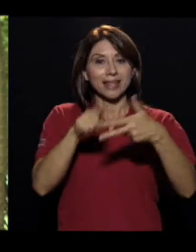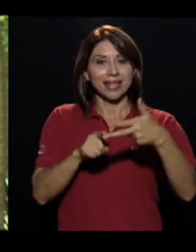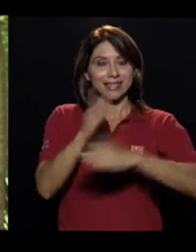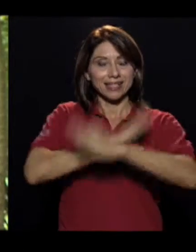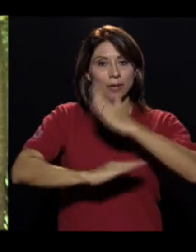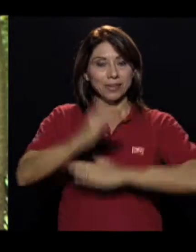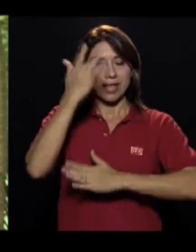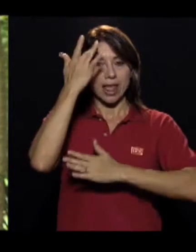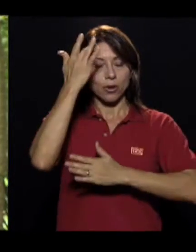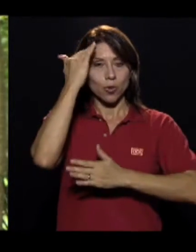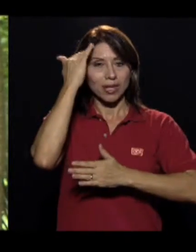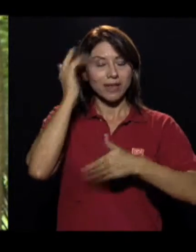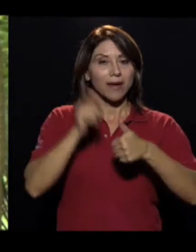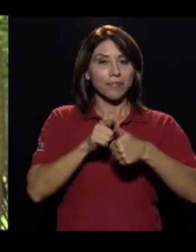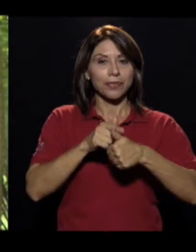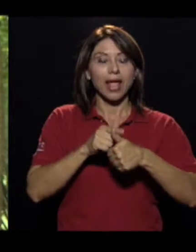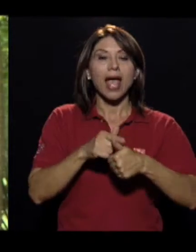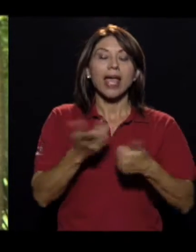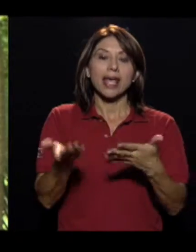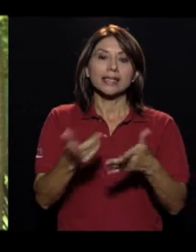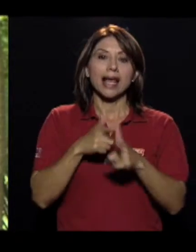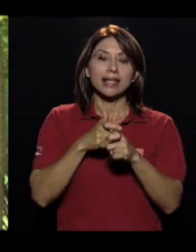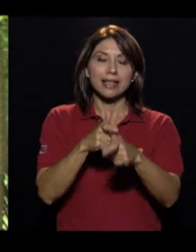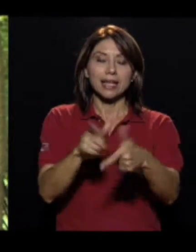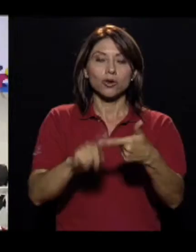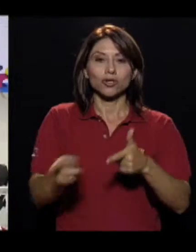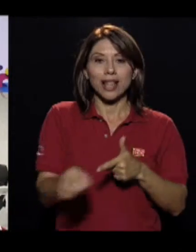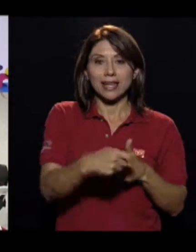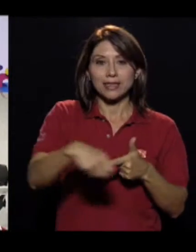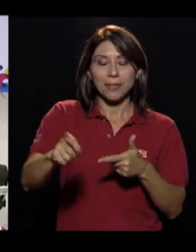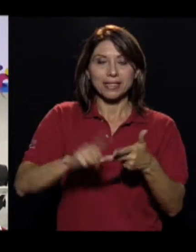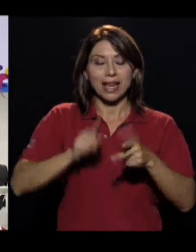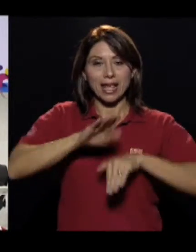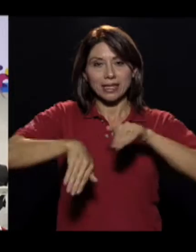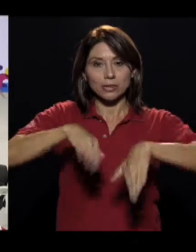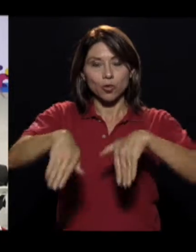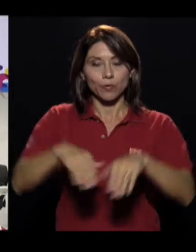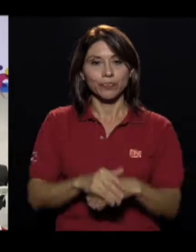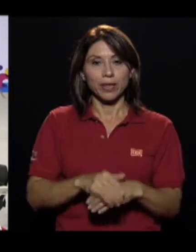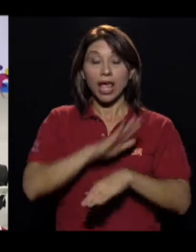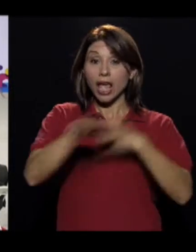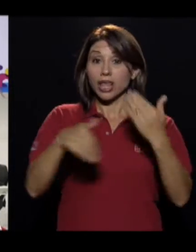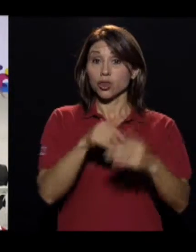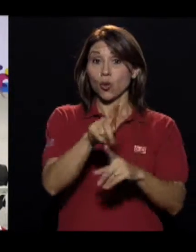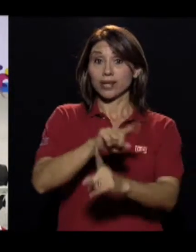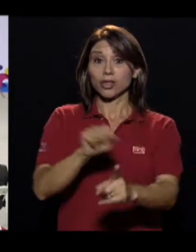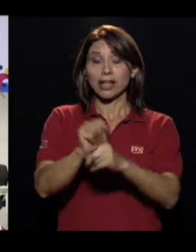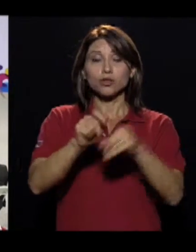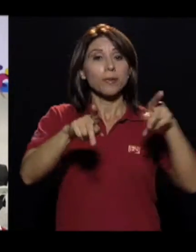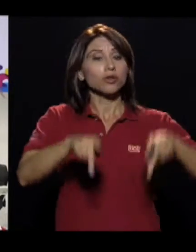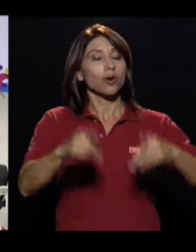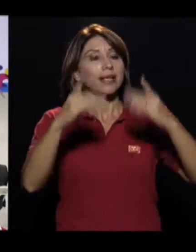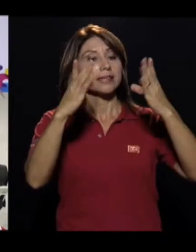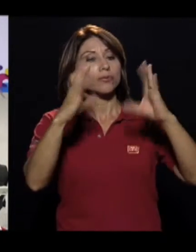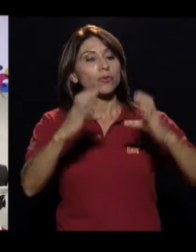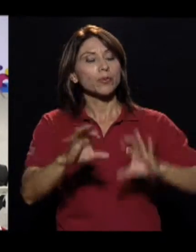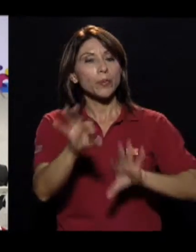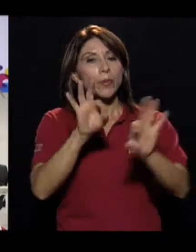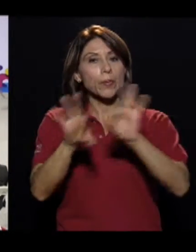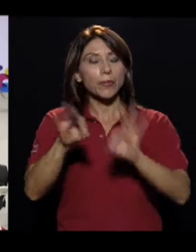incluyen la discapacidad cognitiva, que es atletismo, tenis de mesa y natación. En todos los casos, existen personas clasificadoras que deben